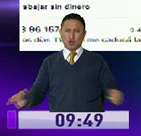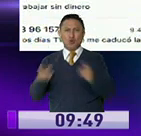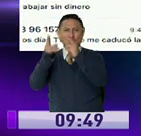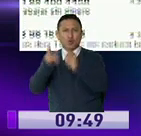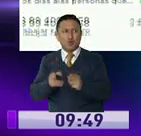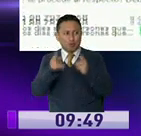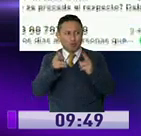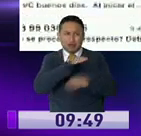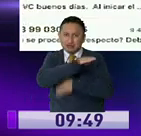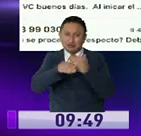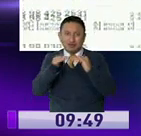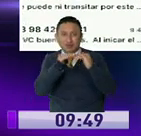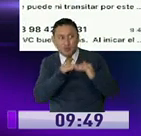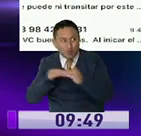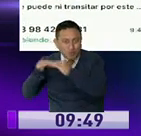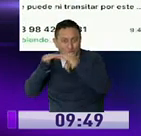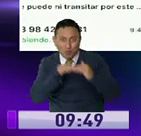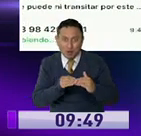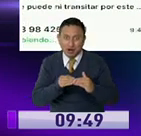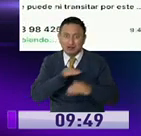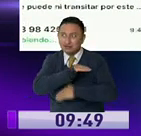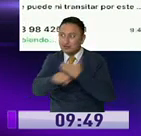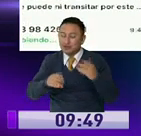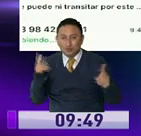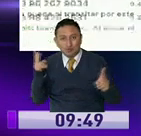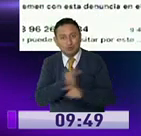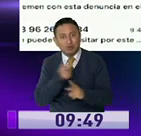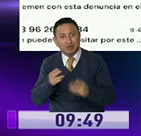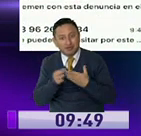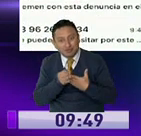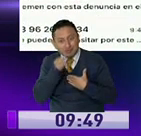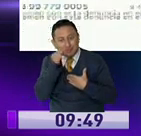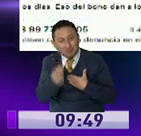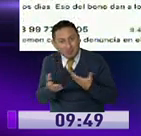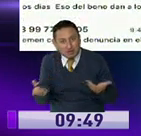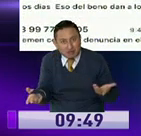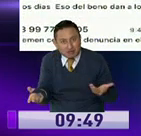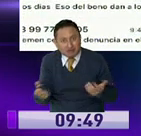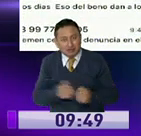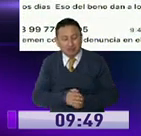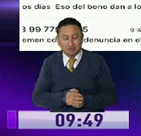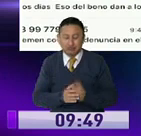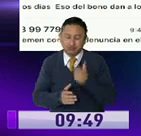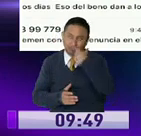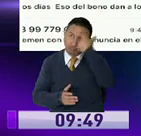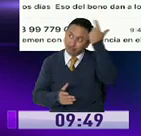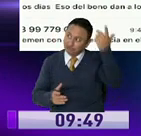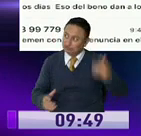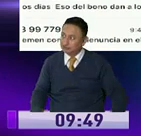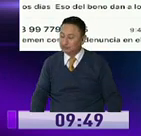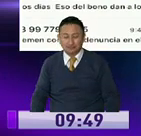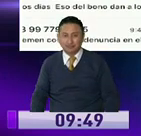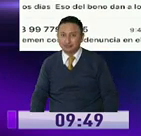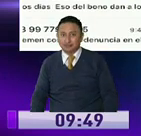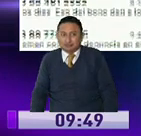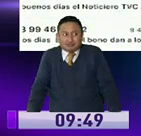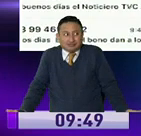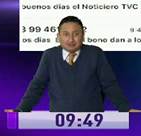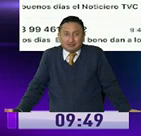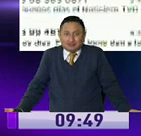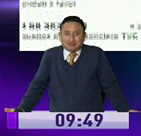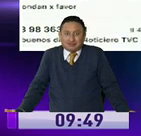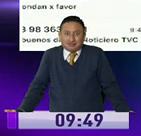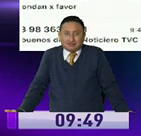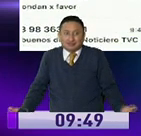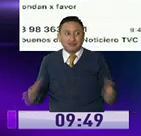humanos, por Dios. todos estamos expuestos a este virus, este virus no mide nacionalidad, no mide nada de eso, así que